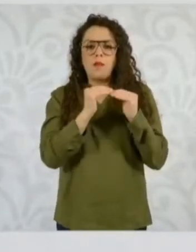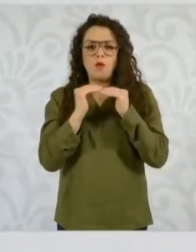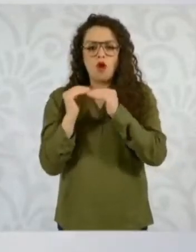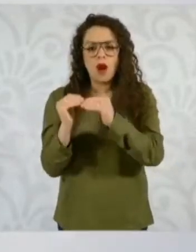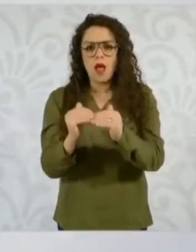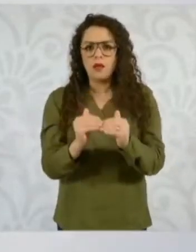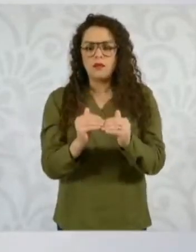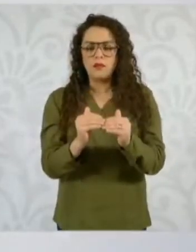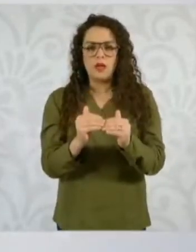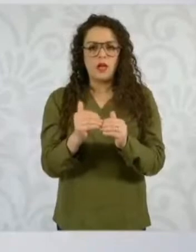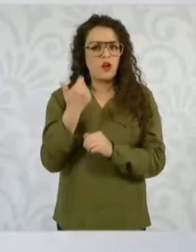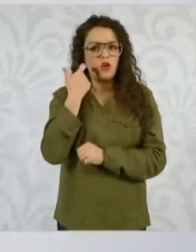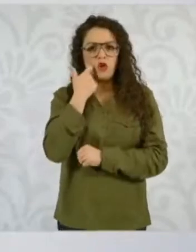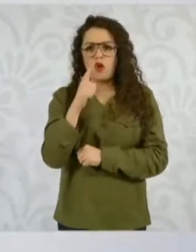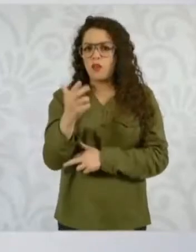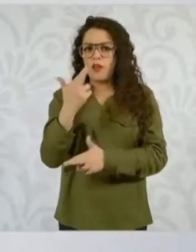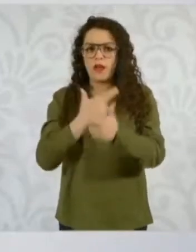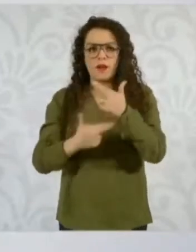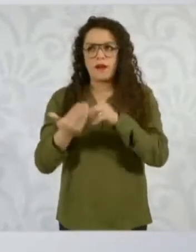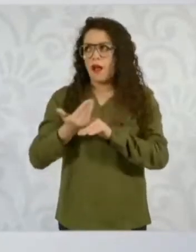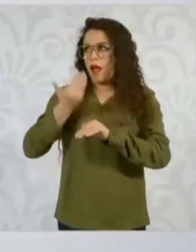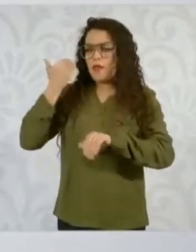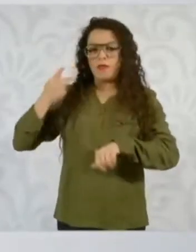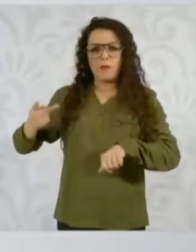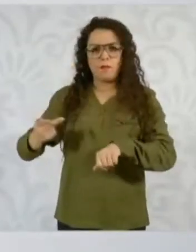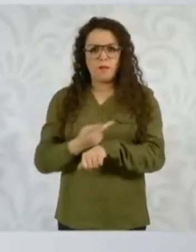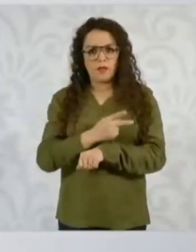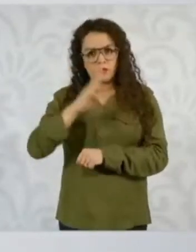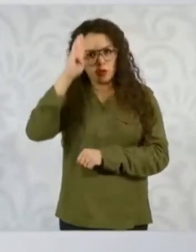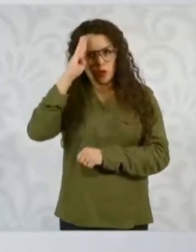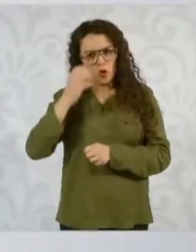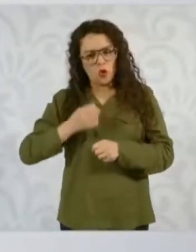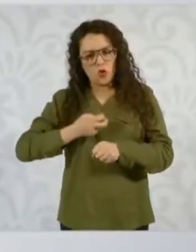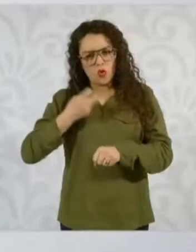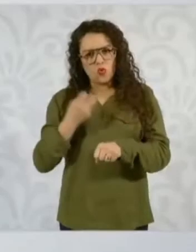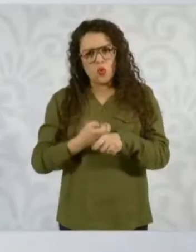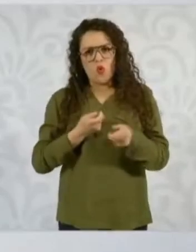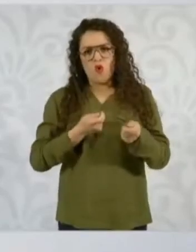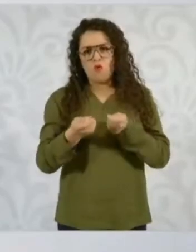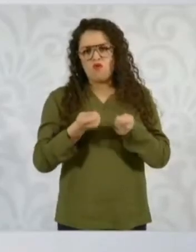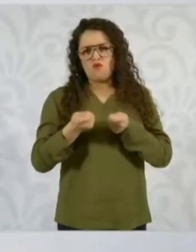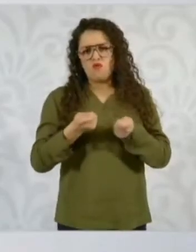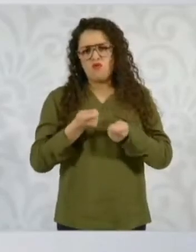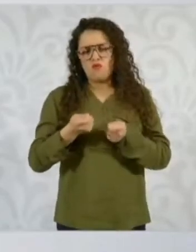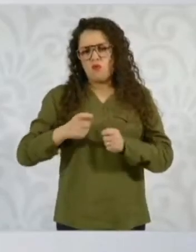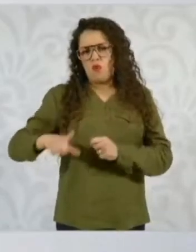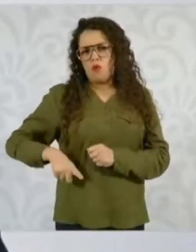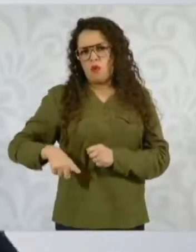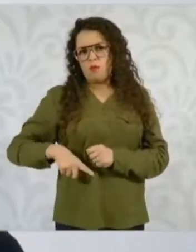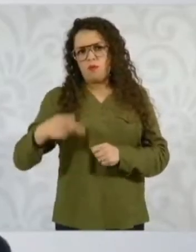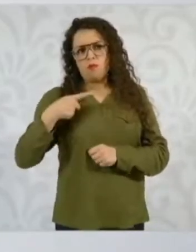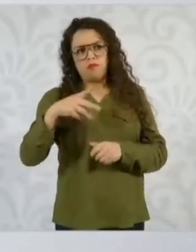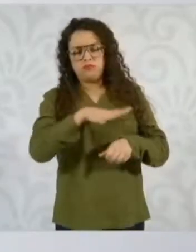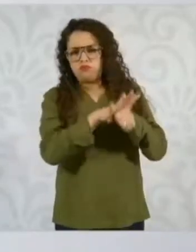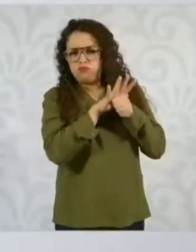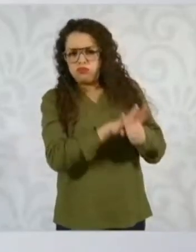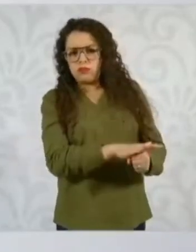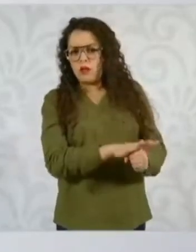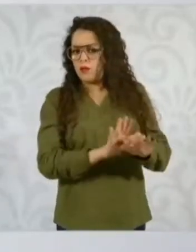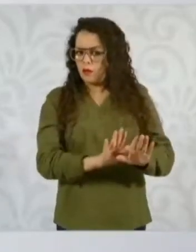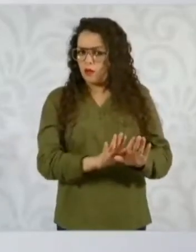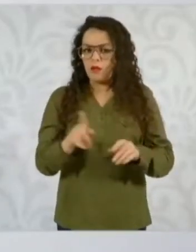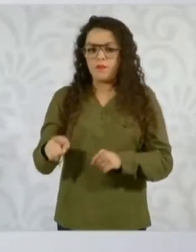Y tercero, el marco jurídico en el que actúa la Guardia Nacional o la propia